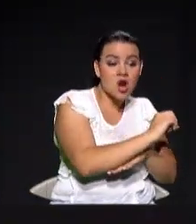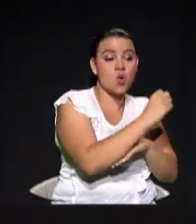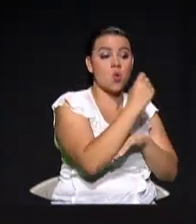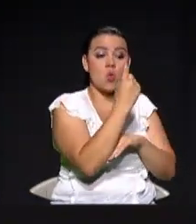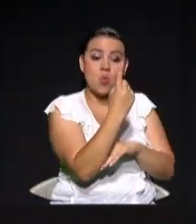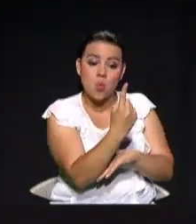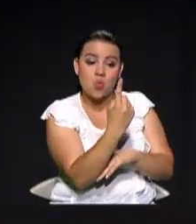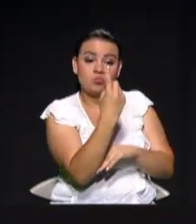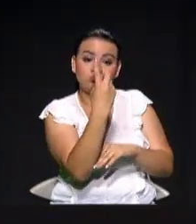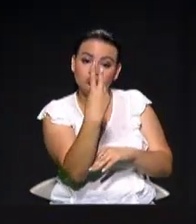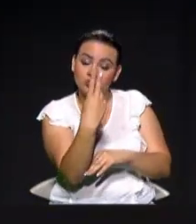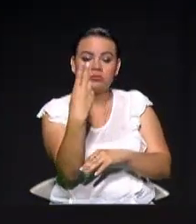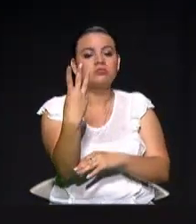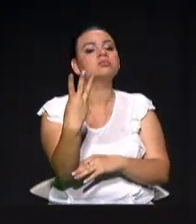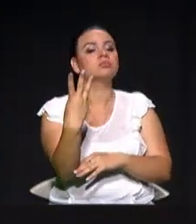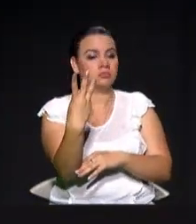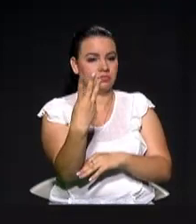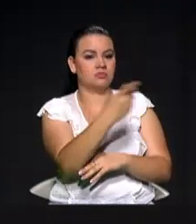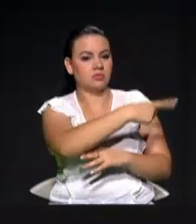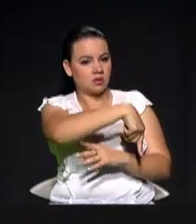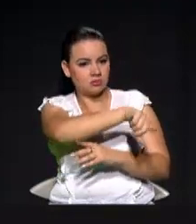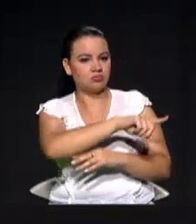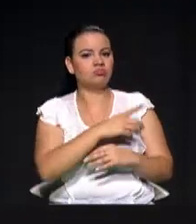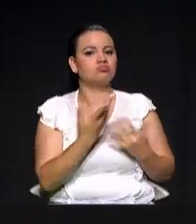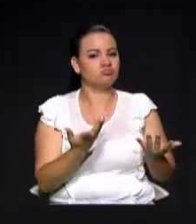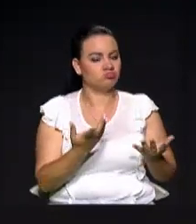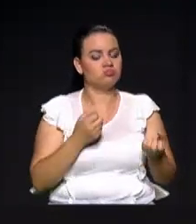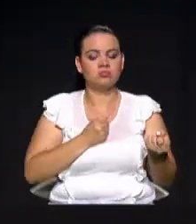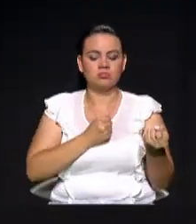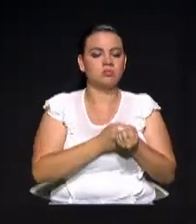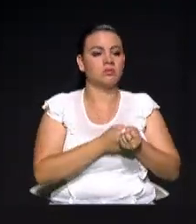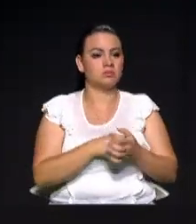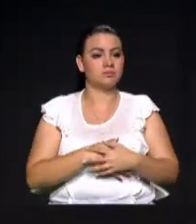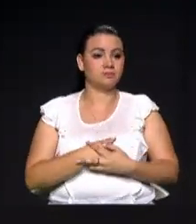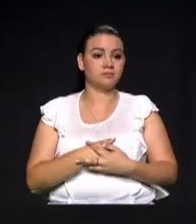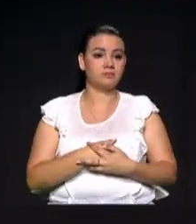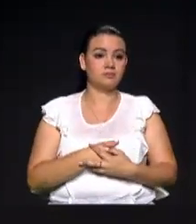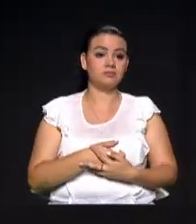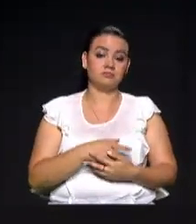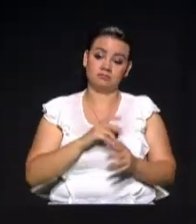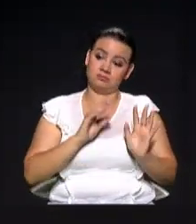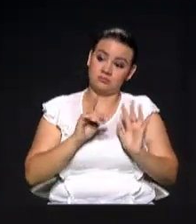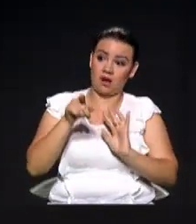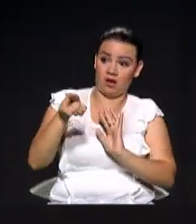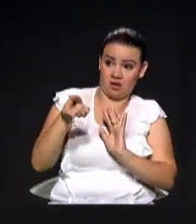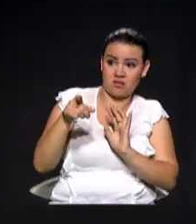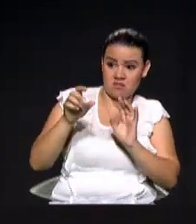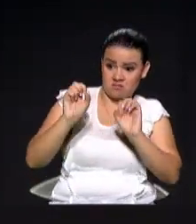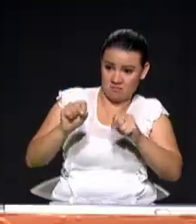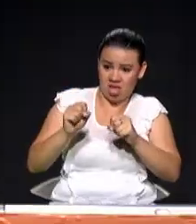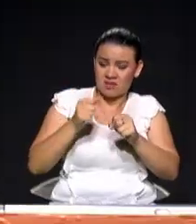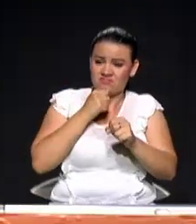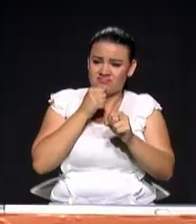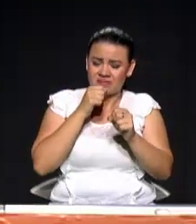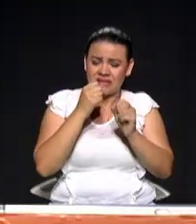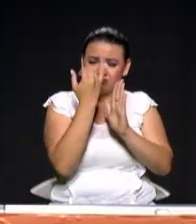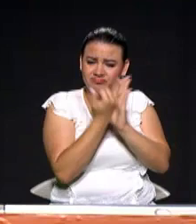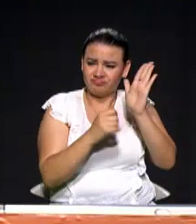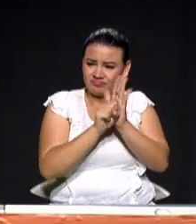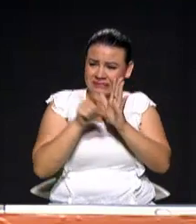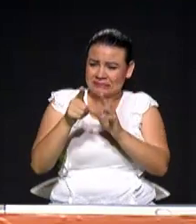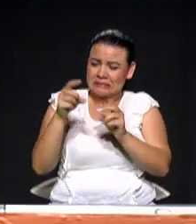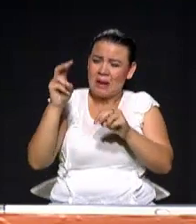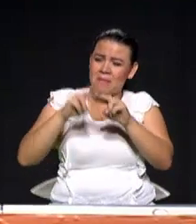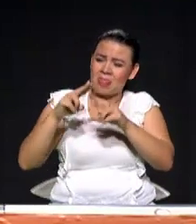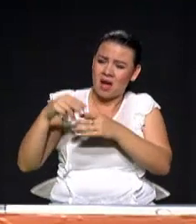el dos y el tres. Porque si con Hidroituango hicieron eso, con los pobres podemos hacer cosas mejores. Gracias. Muchas